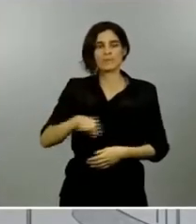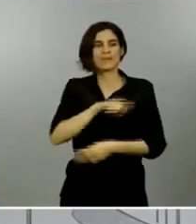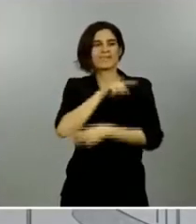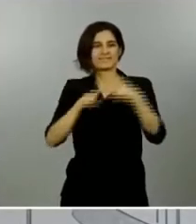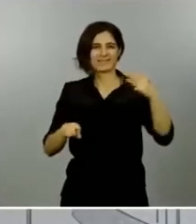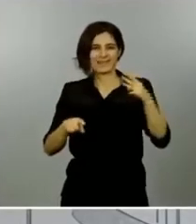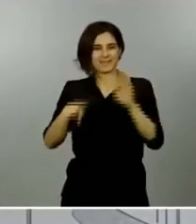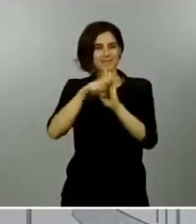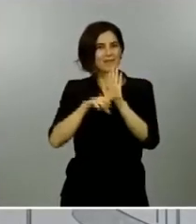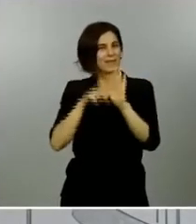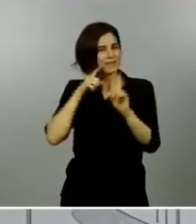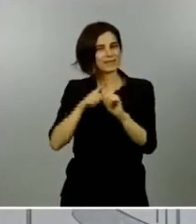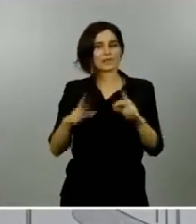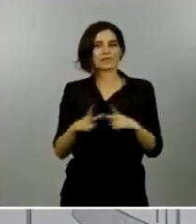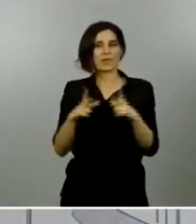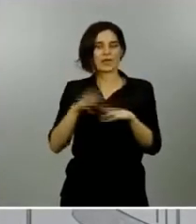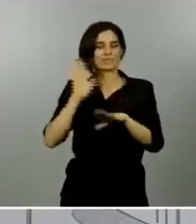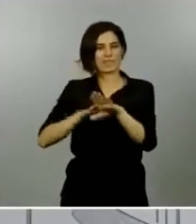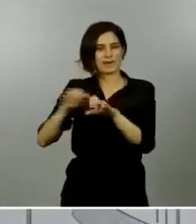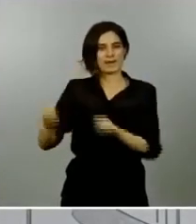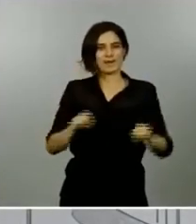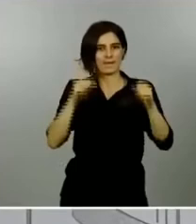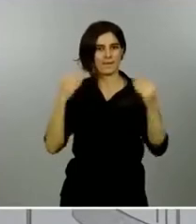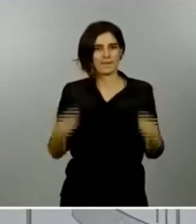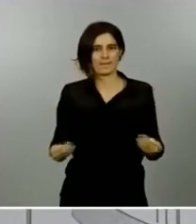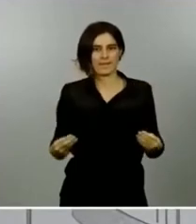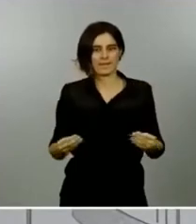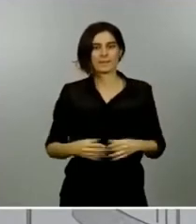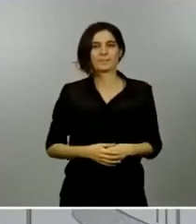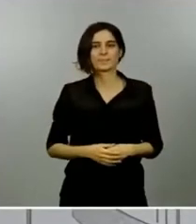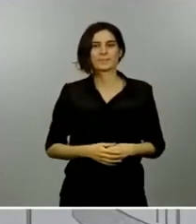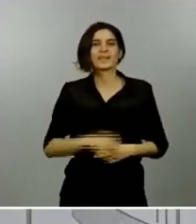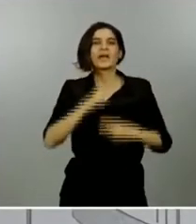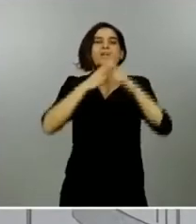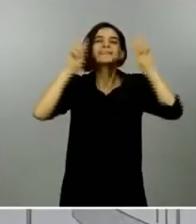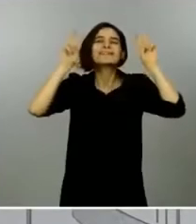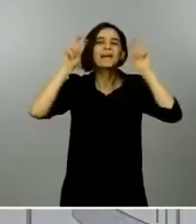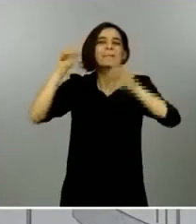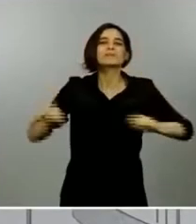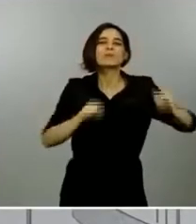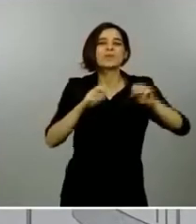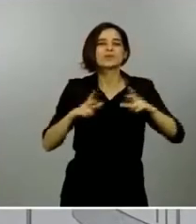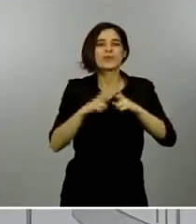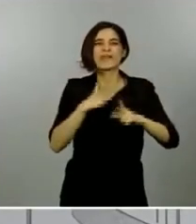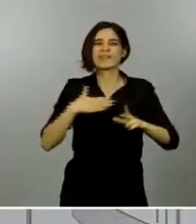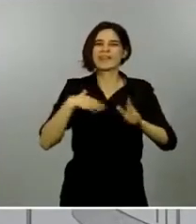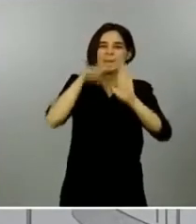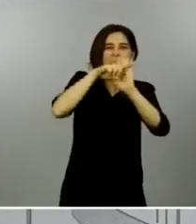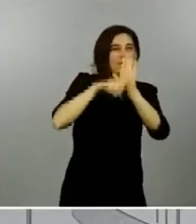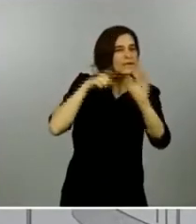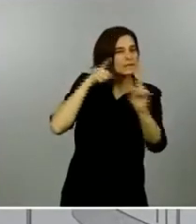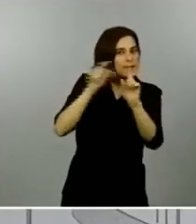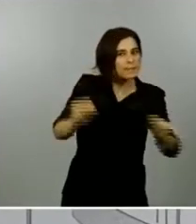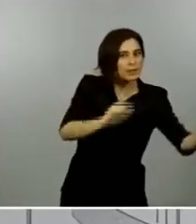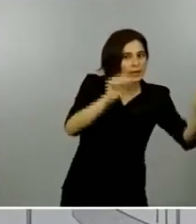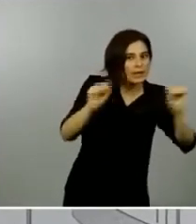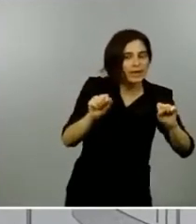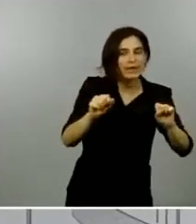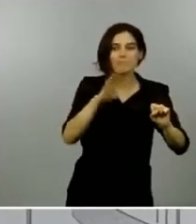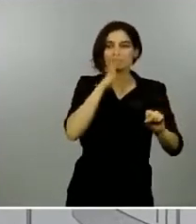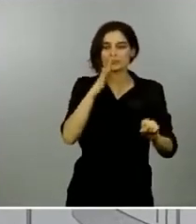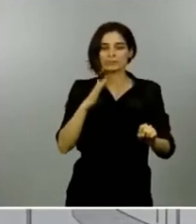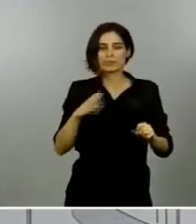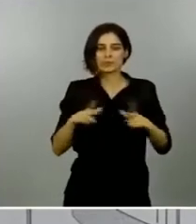de esta crisis. Con este escudo social, la sociedad española acude en socorro de los más vulnerables para amortiguar